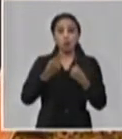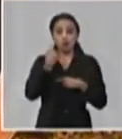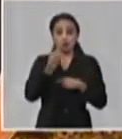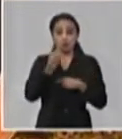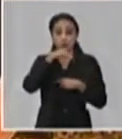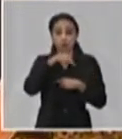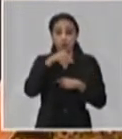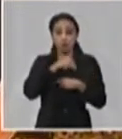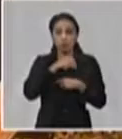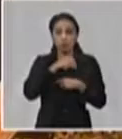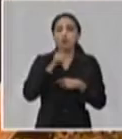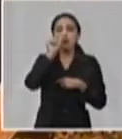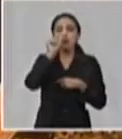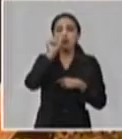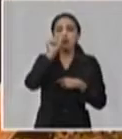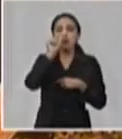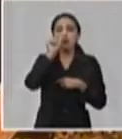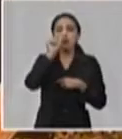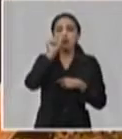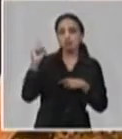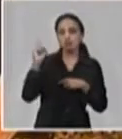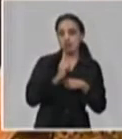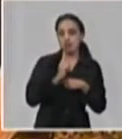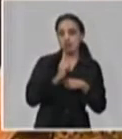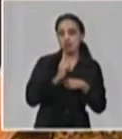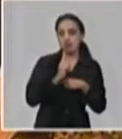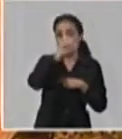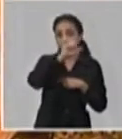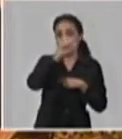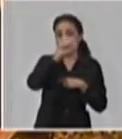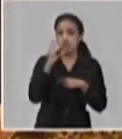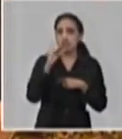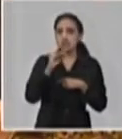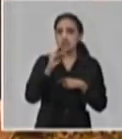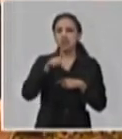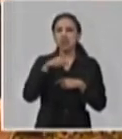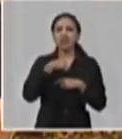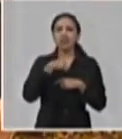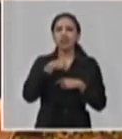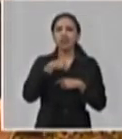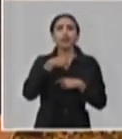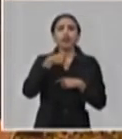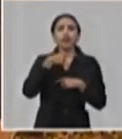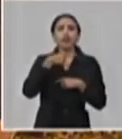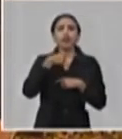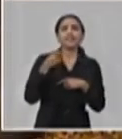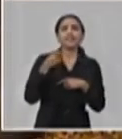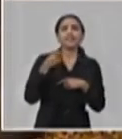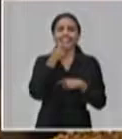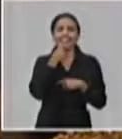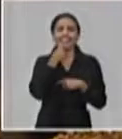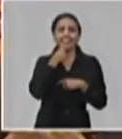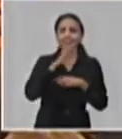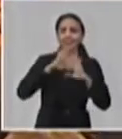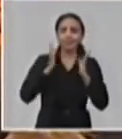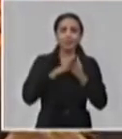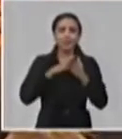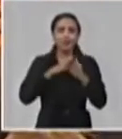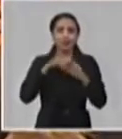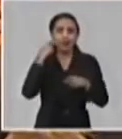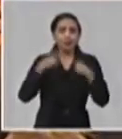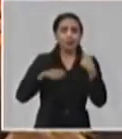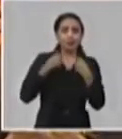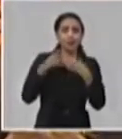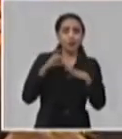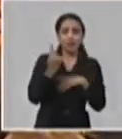que ha llegado una persona a un cuerpo de guardia y han dicho que viene con coronavirus. allá va a correr todo el mundo, todo el mundo